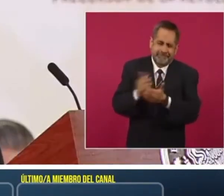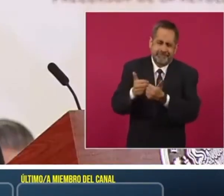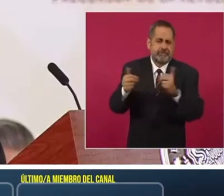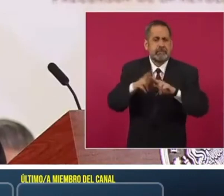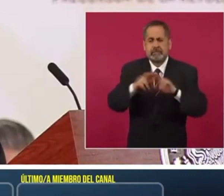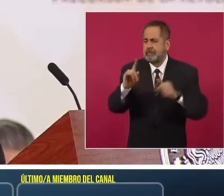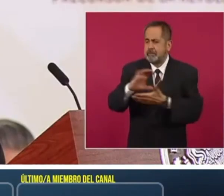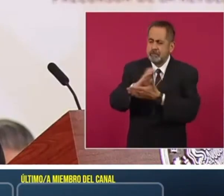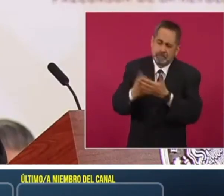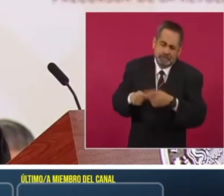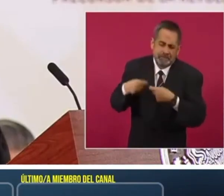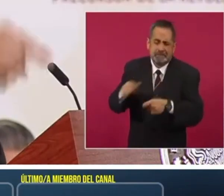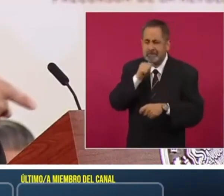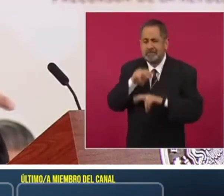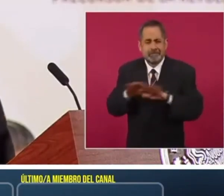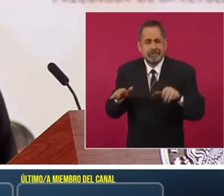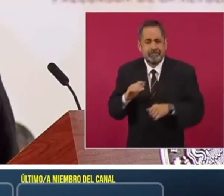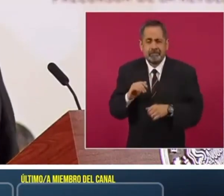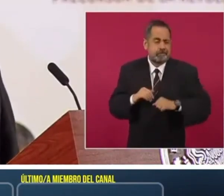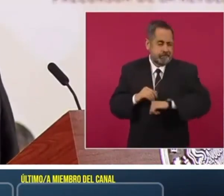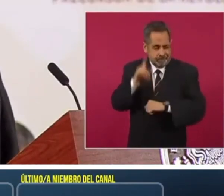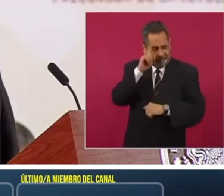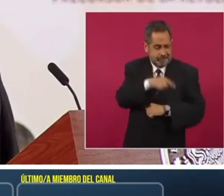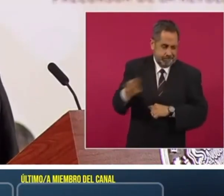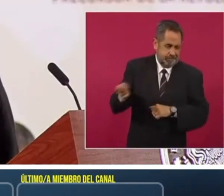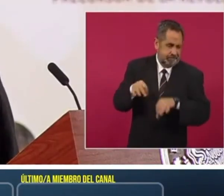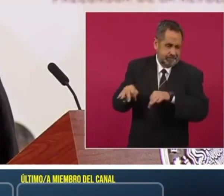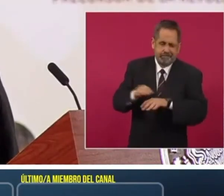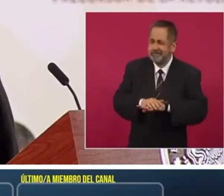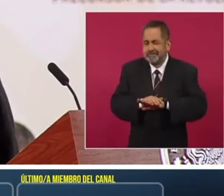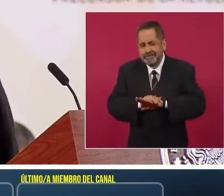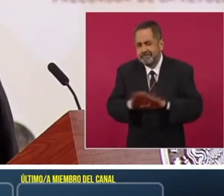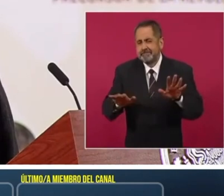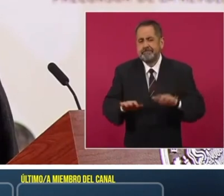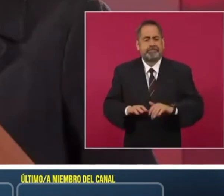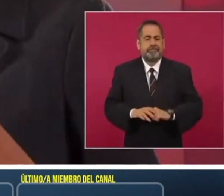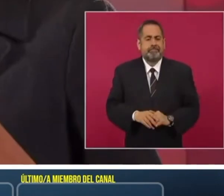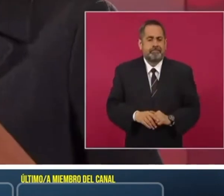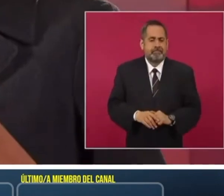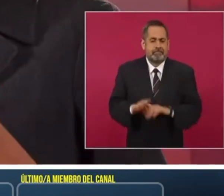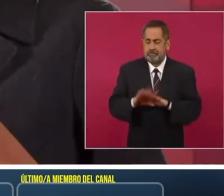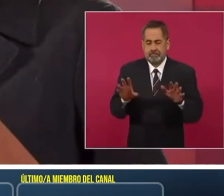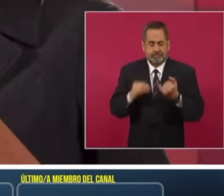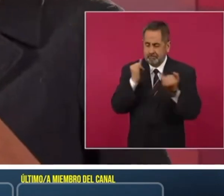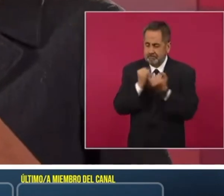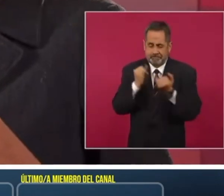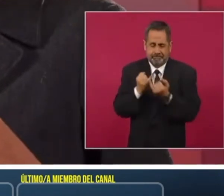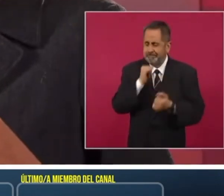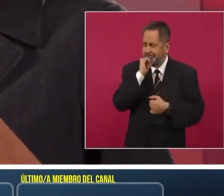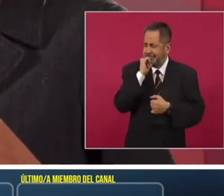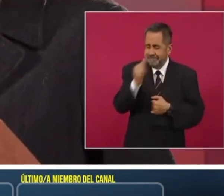contrato, ni un una recomendación, no somos iguales.